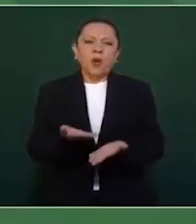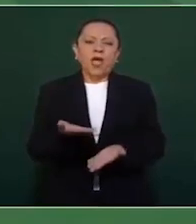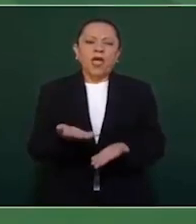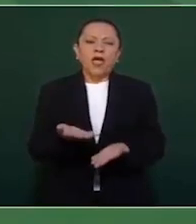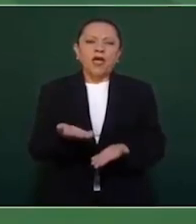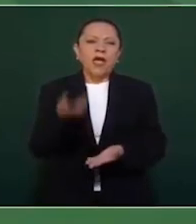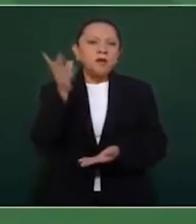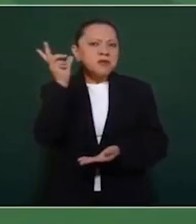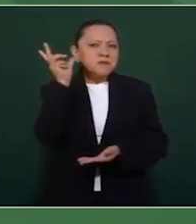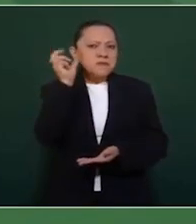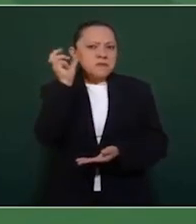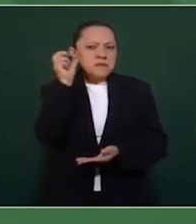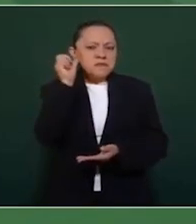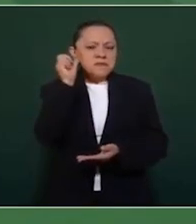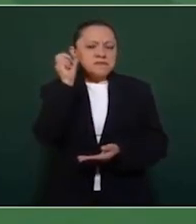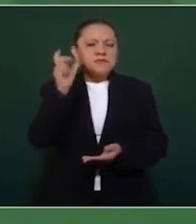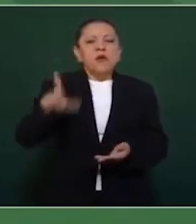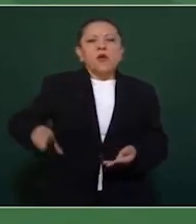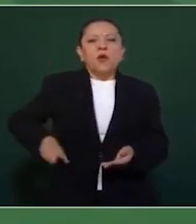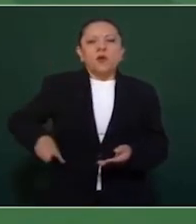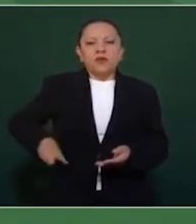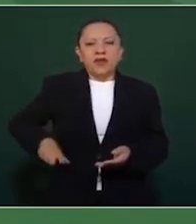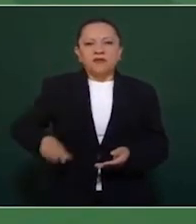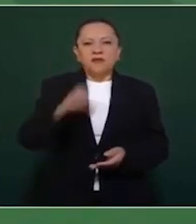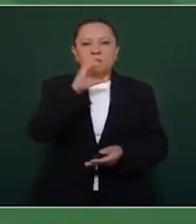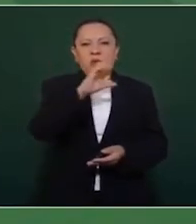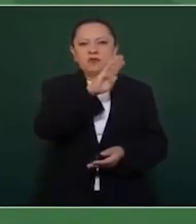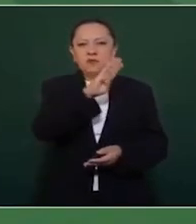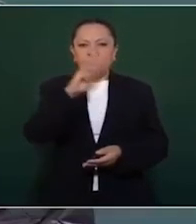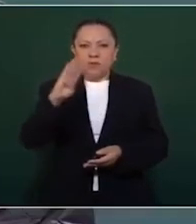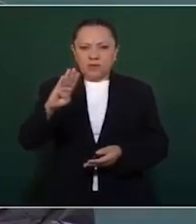A Cuauhtémoc Blanco, gobernador del estado,